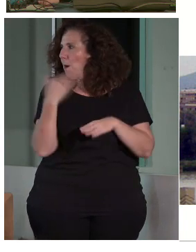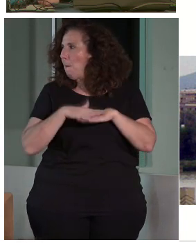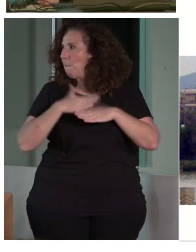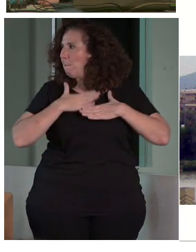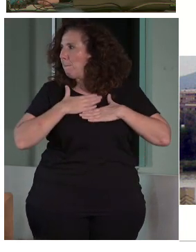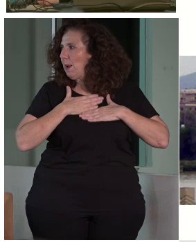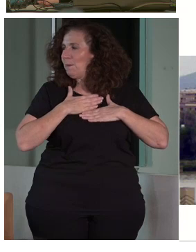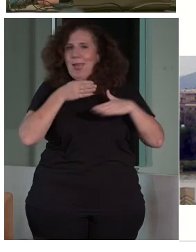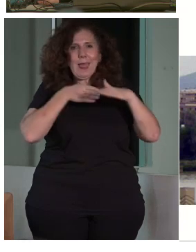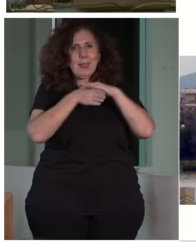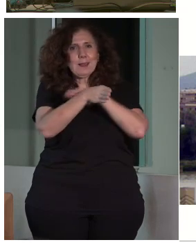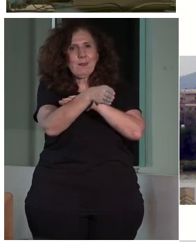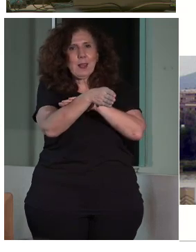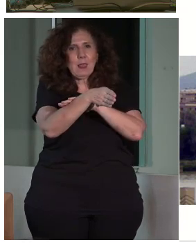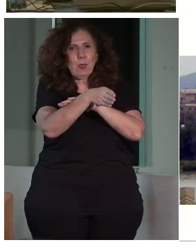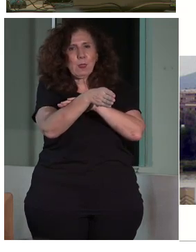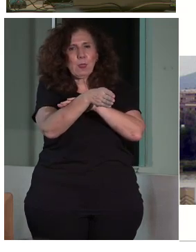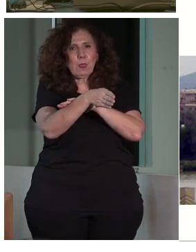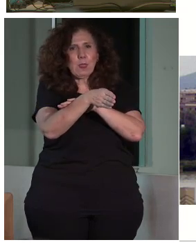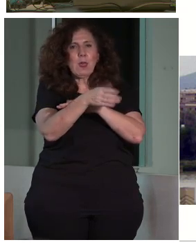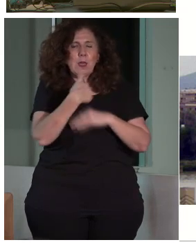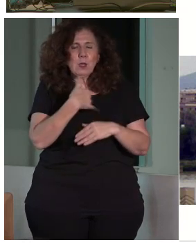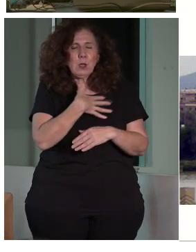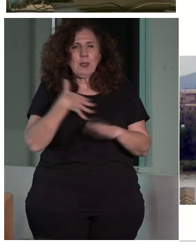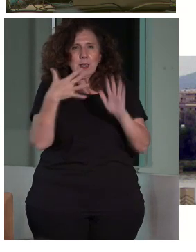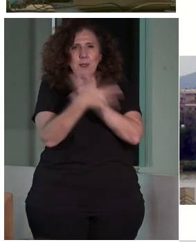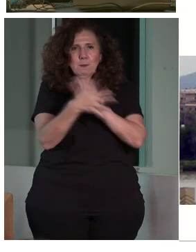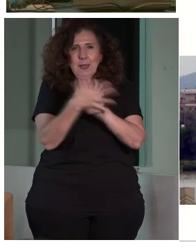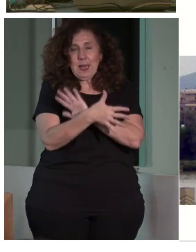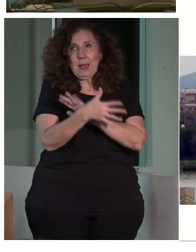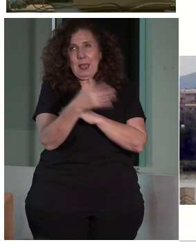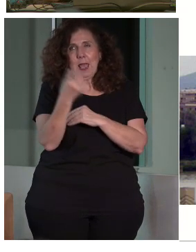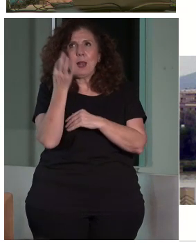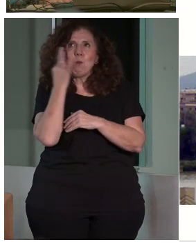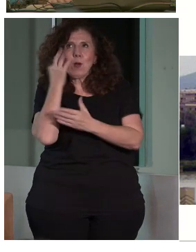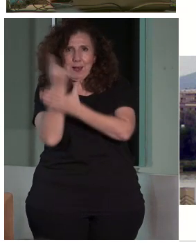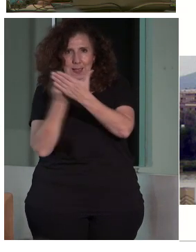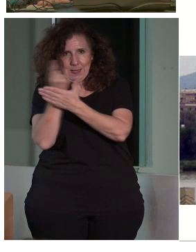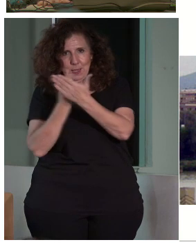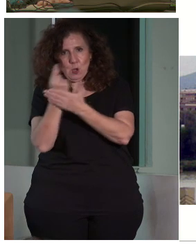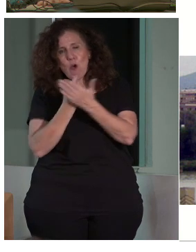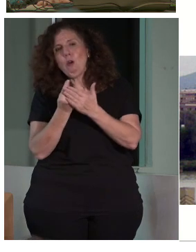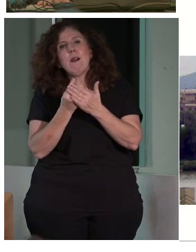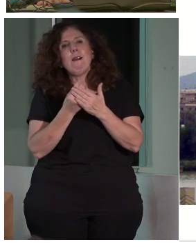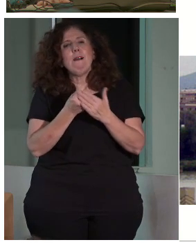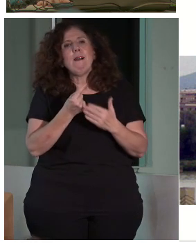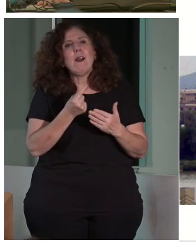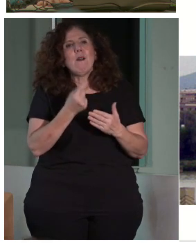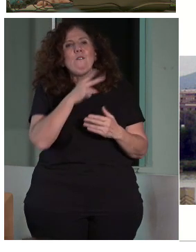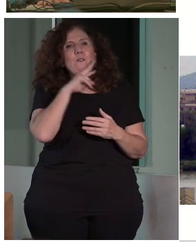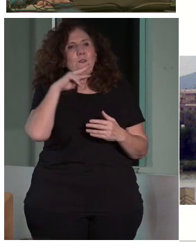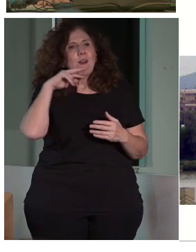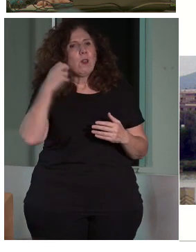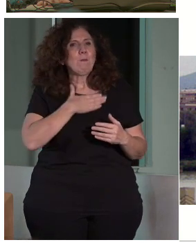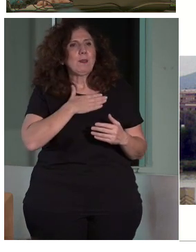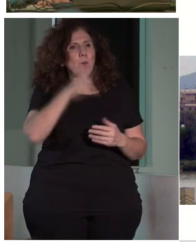la accesibilidad, y es lo que yo quería explicarle a esta diseñadora gráfica, es el nuevo valor del patrimonio cultural para